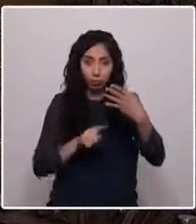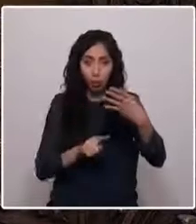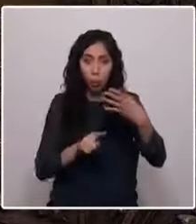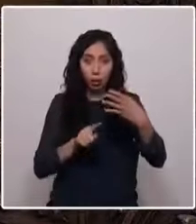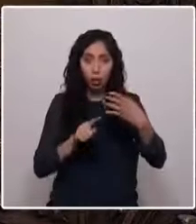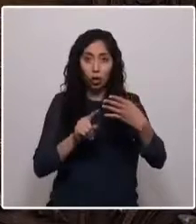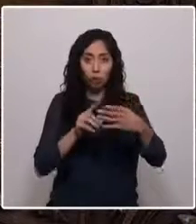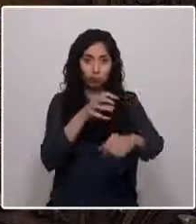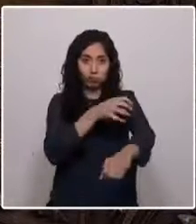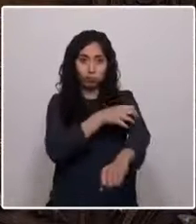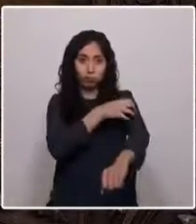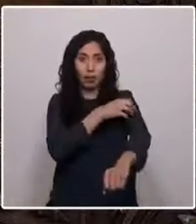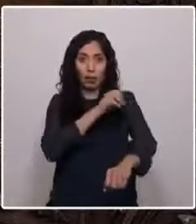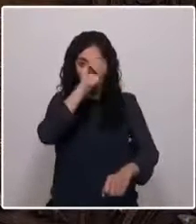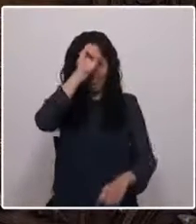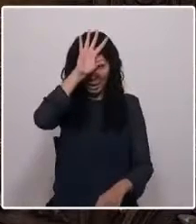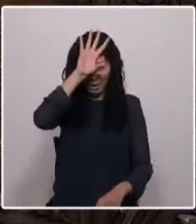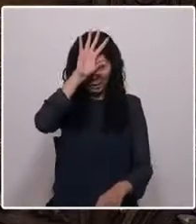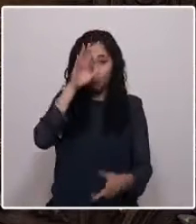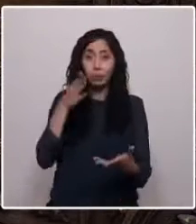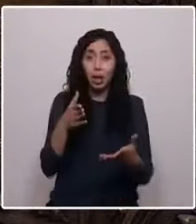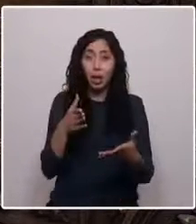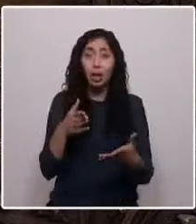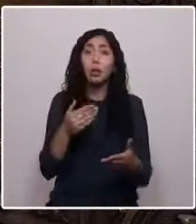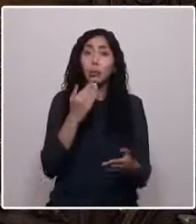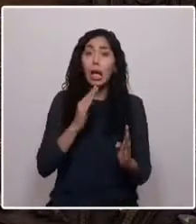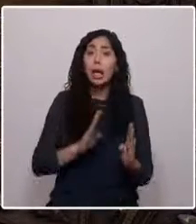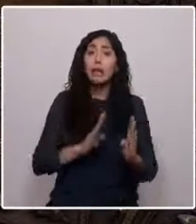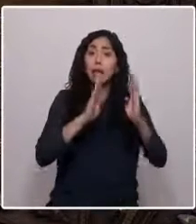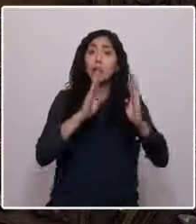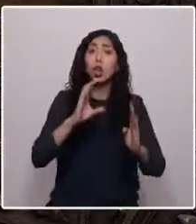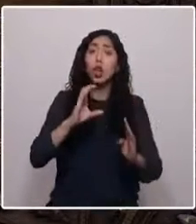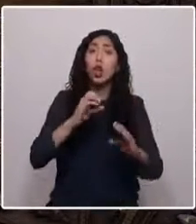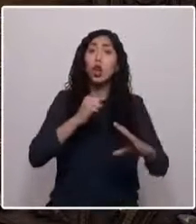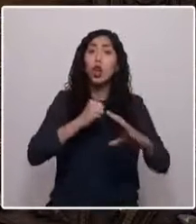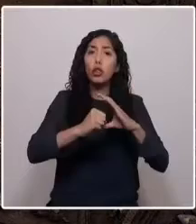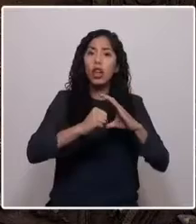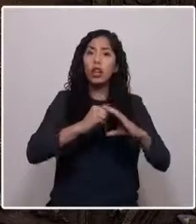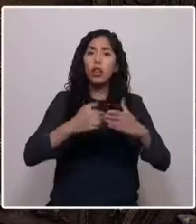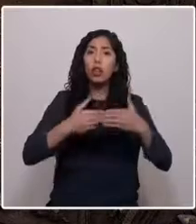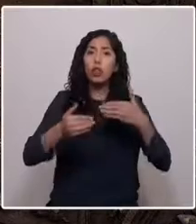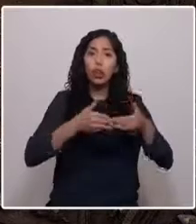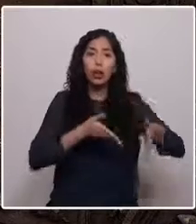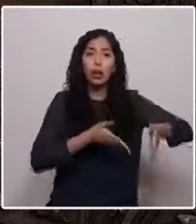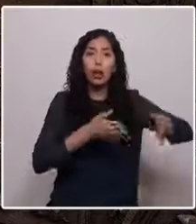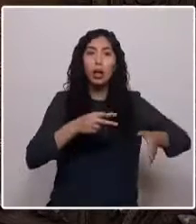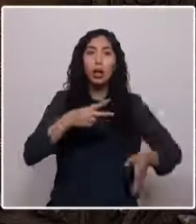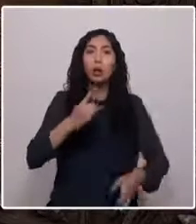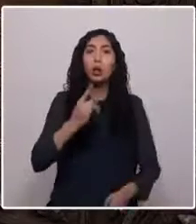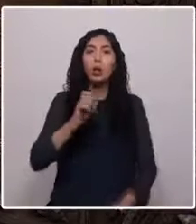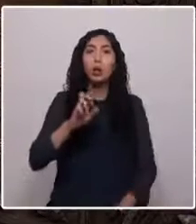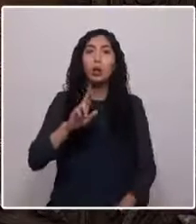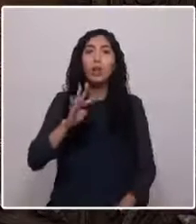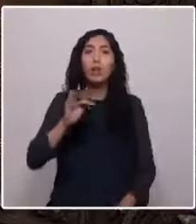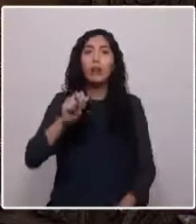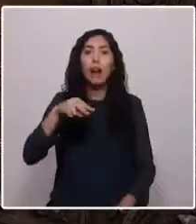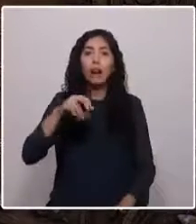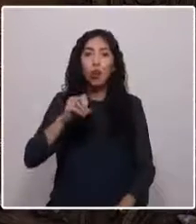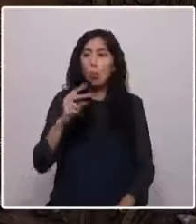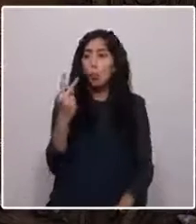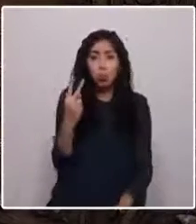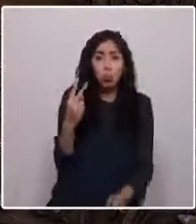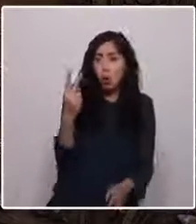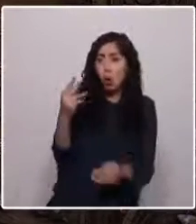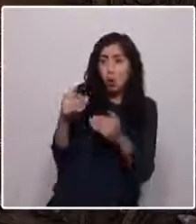La casa matriz de Codelco y su edificio corporativo se ubica en Huérfanos 1270 Santiago Centro, un par de cuadras de este hemiciclo.